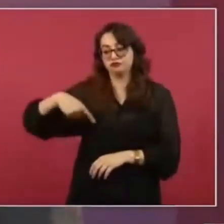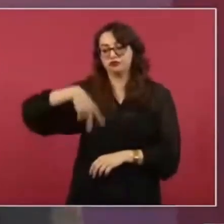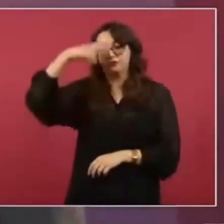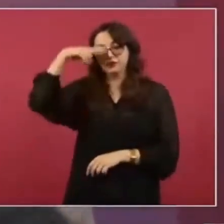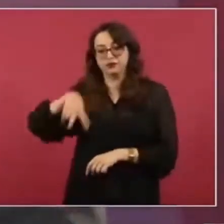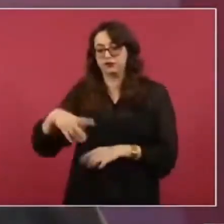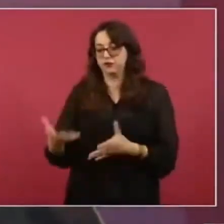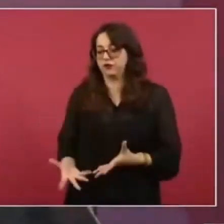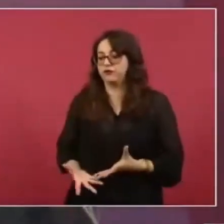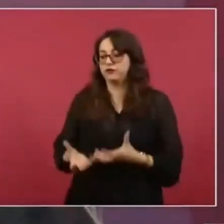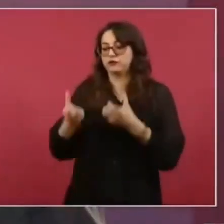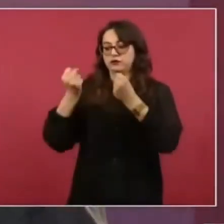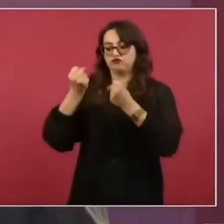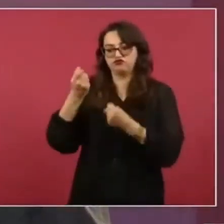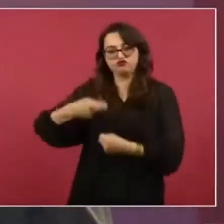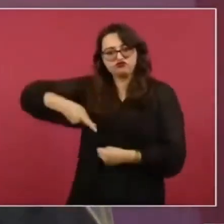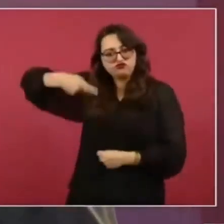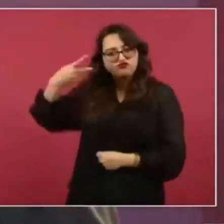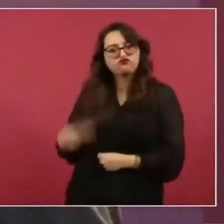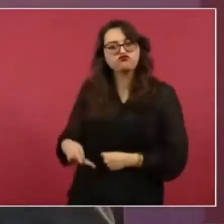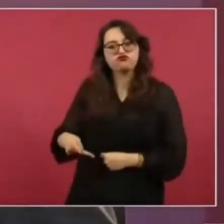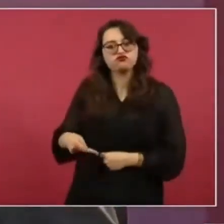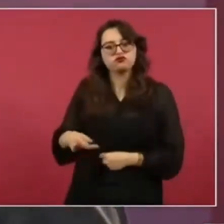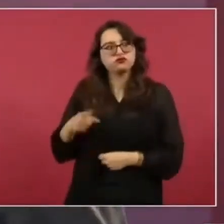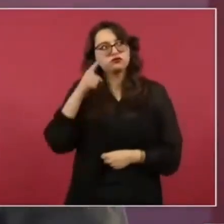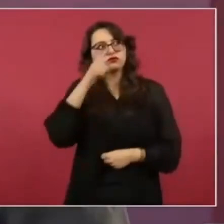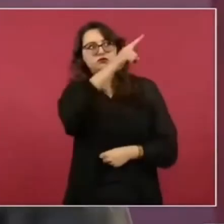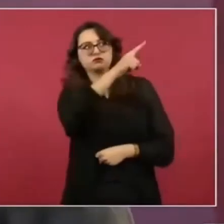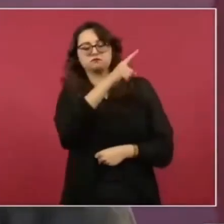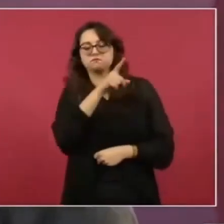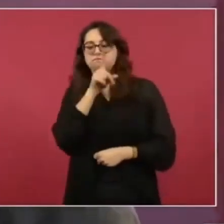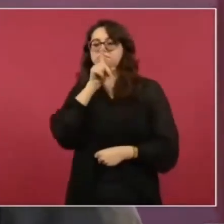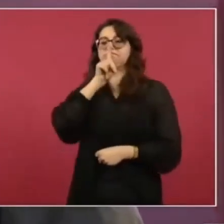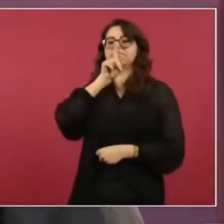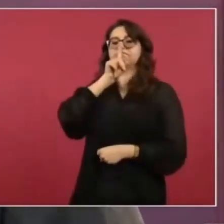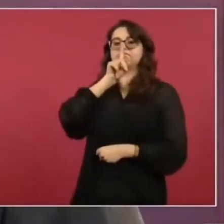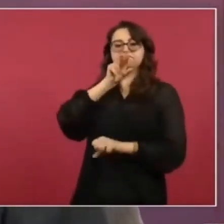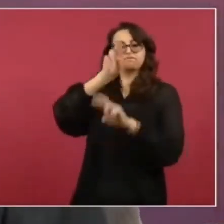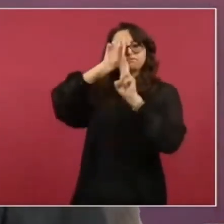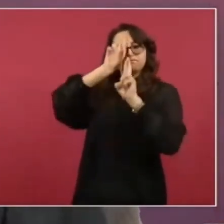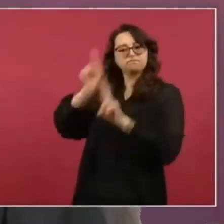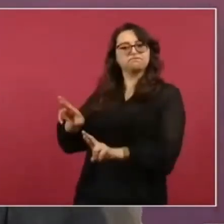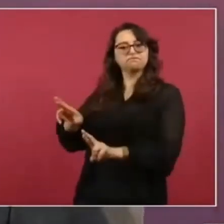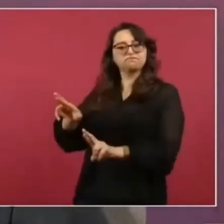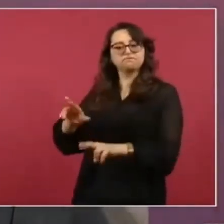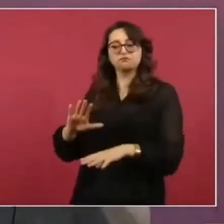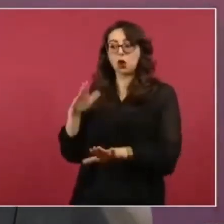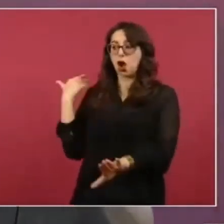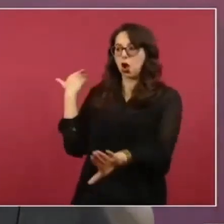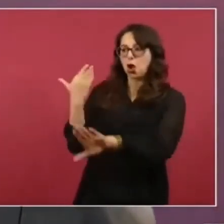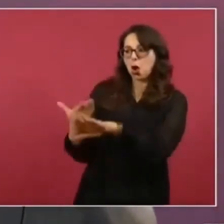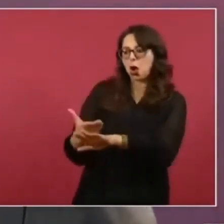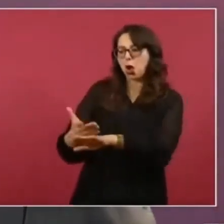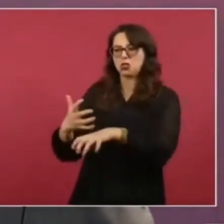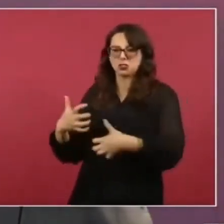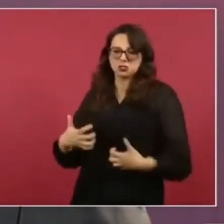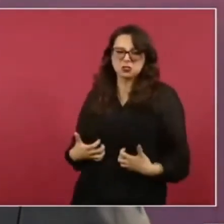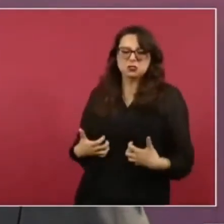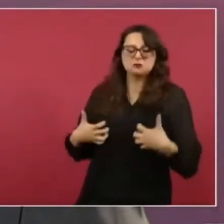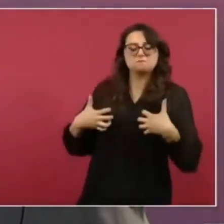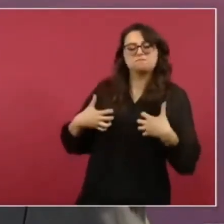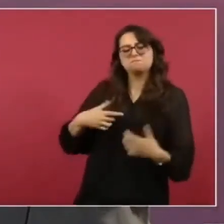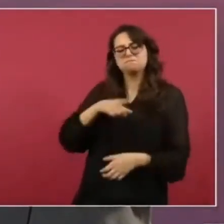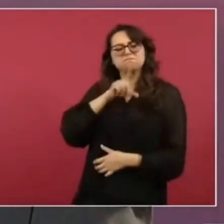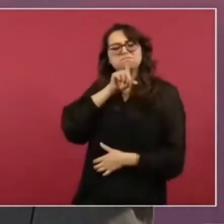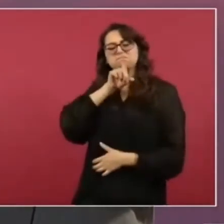ir en contra de una decisión soberana del gobierno del